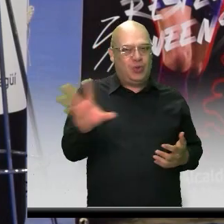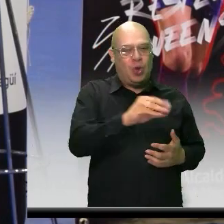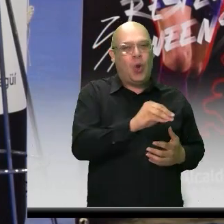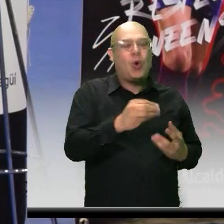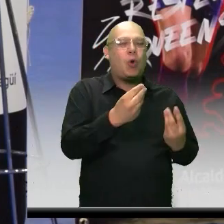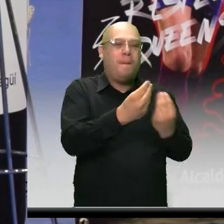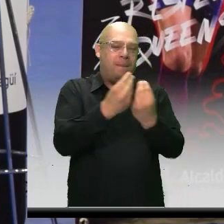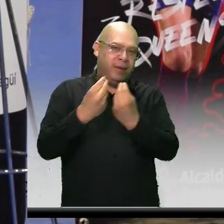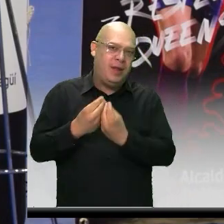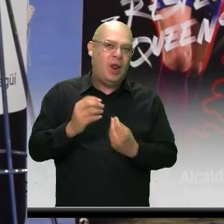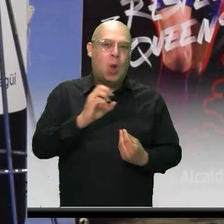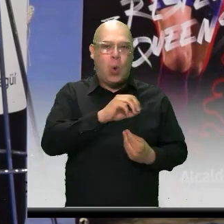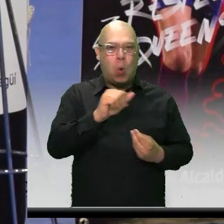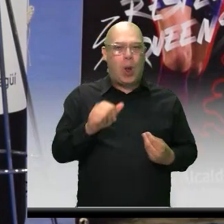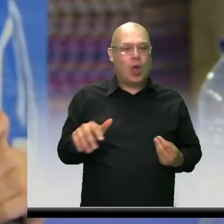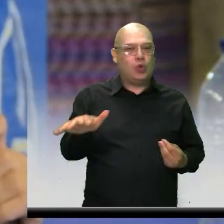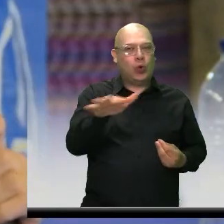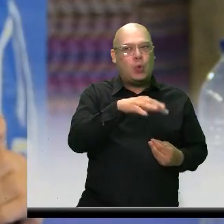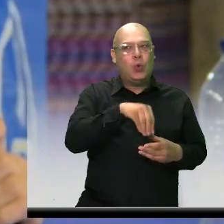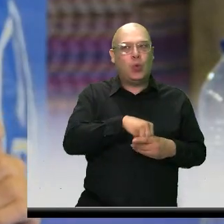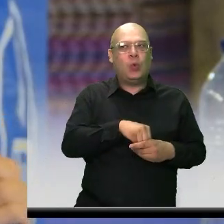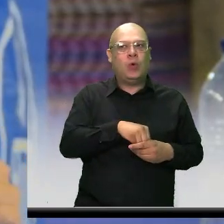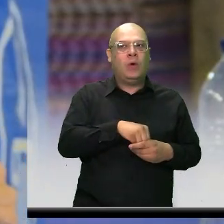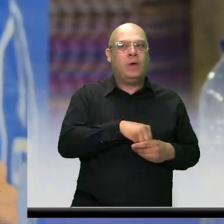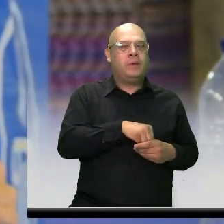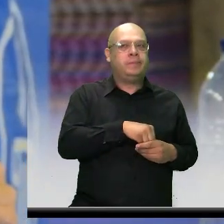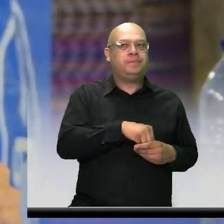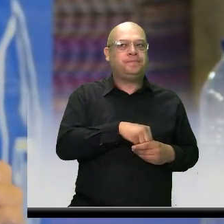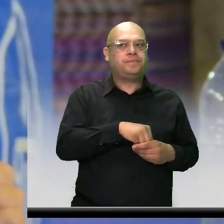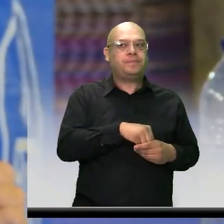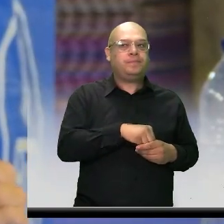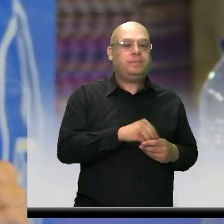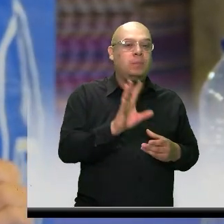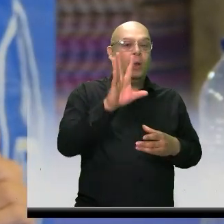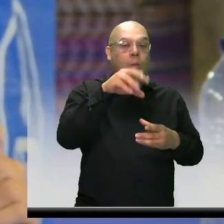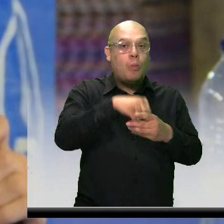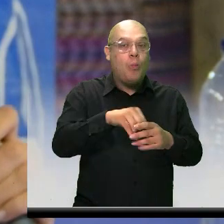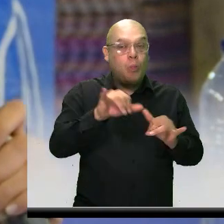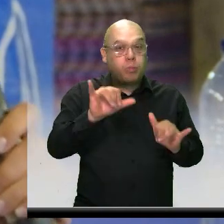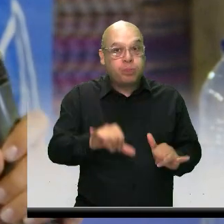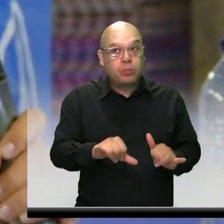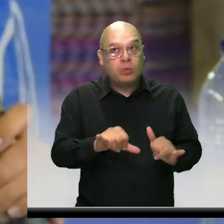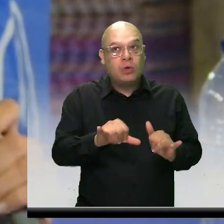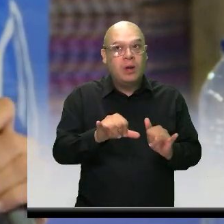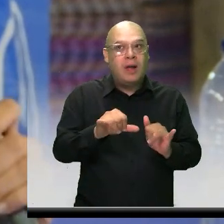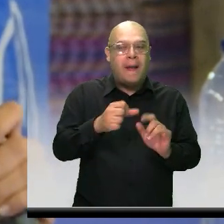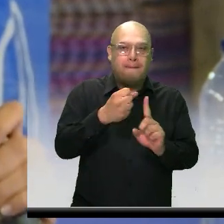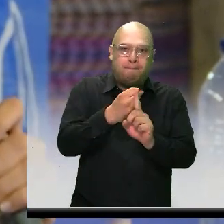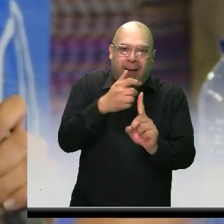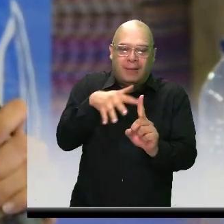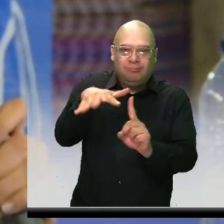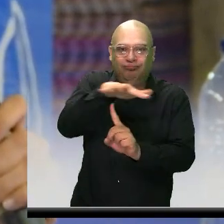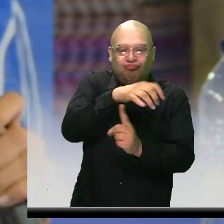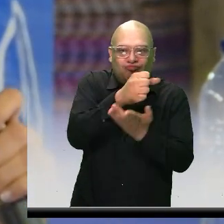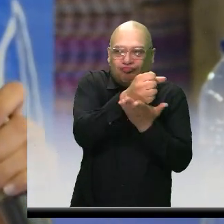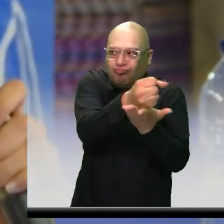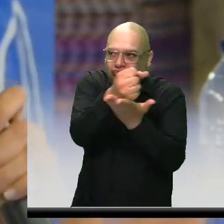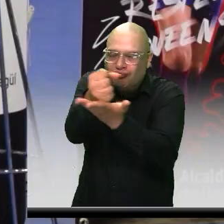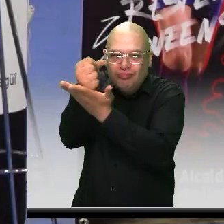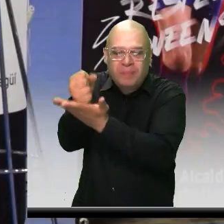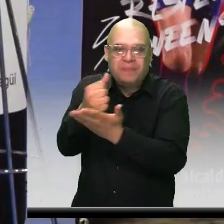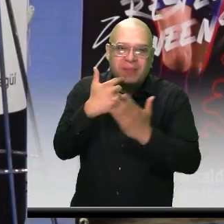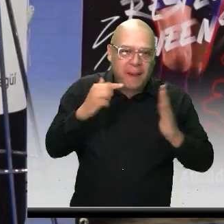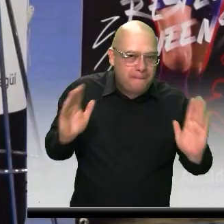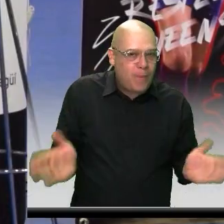compañeras que pueden tener cierto impacto a ayudar o a promover o